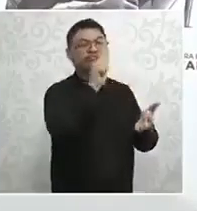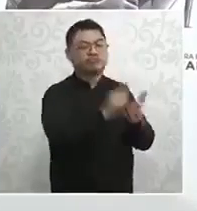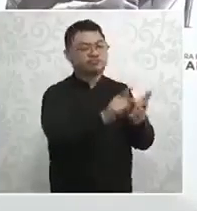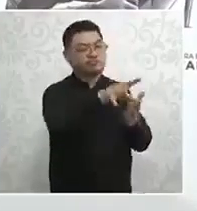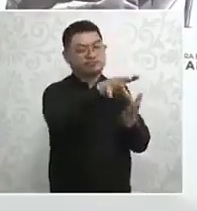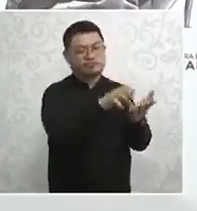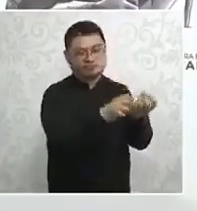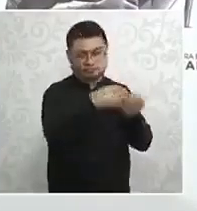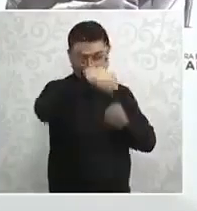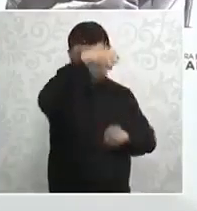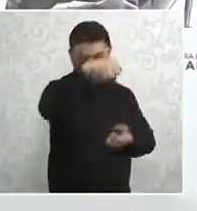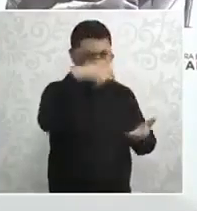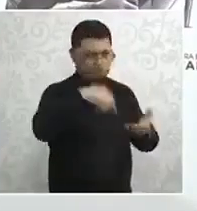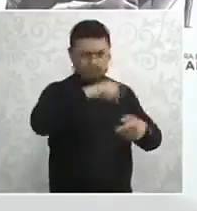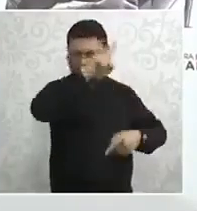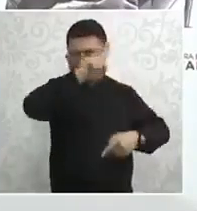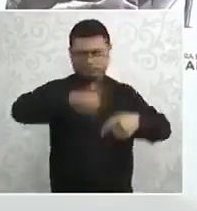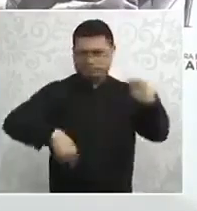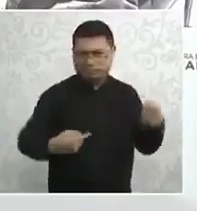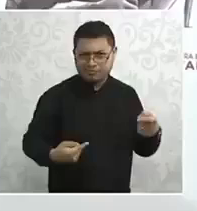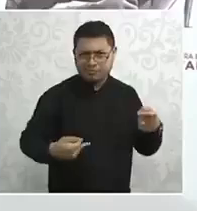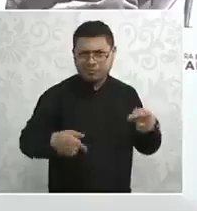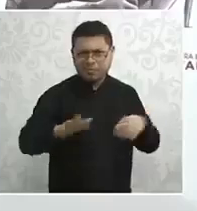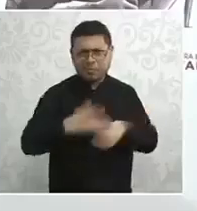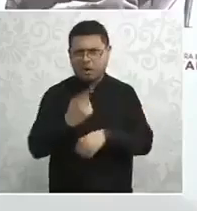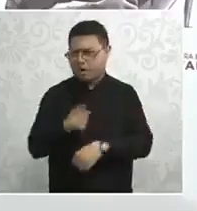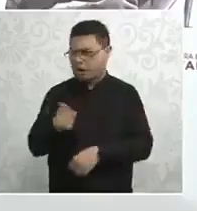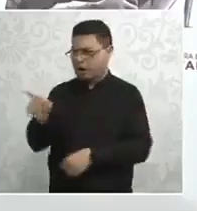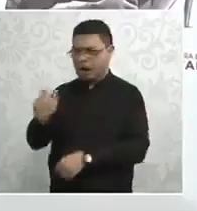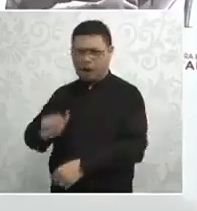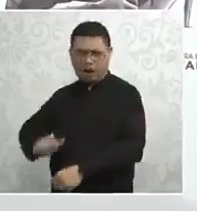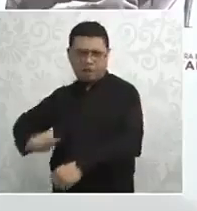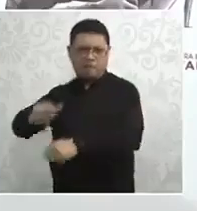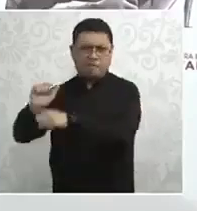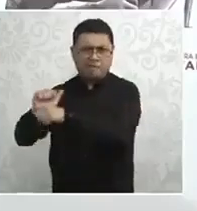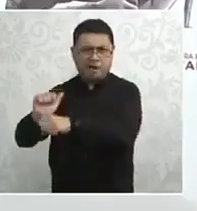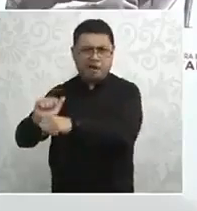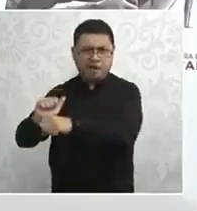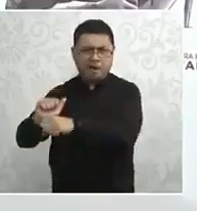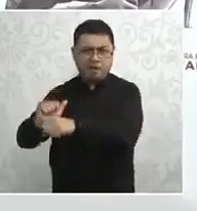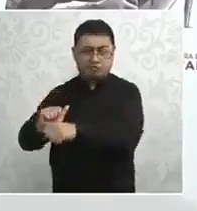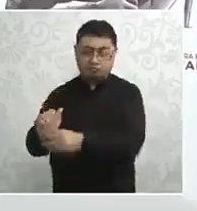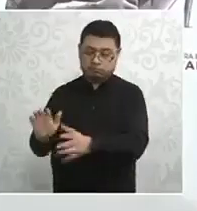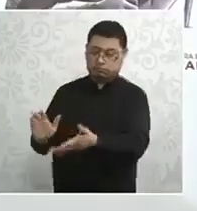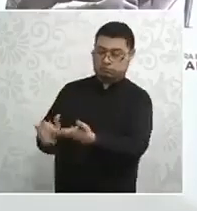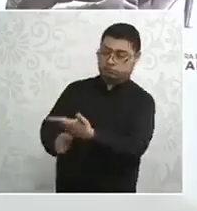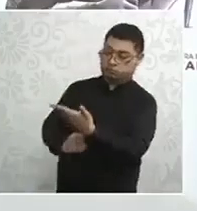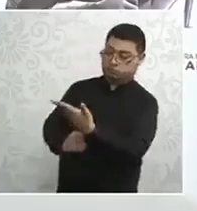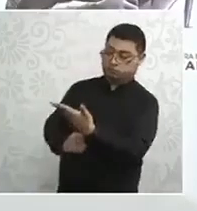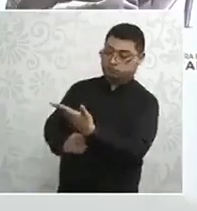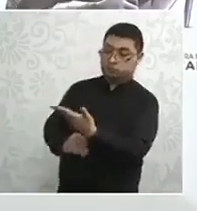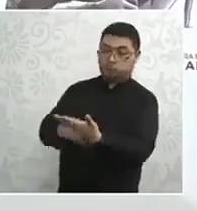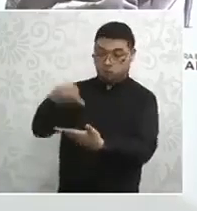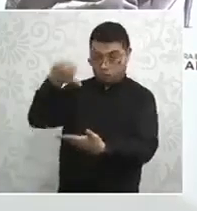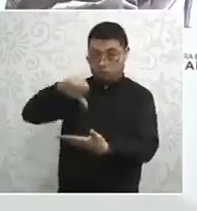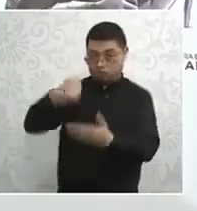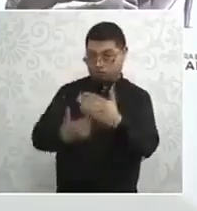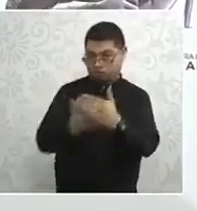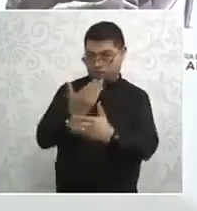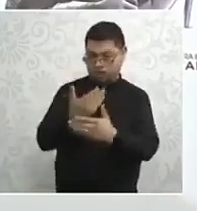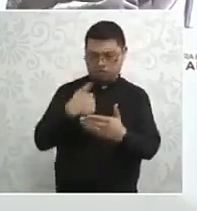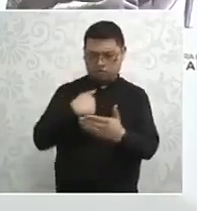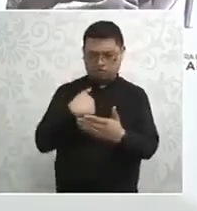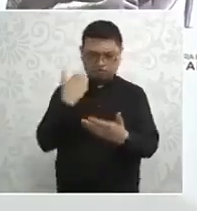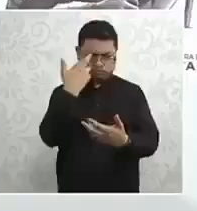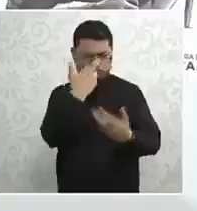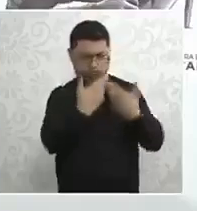constitucional por un amparo. Y hoy en la mañana estaba leyendo la ley de